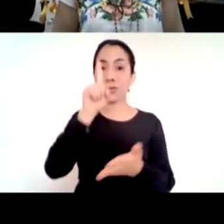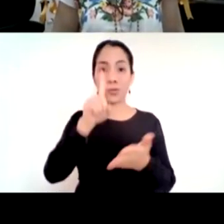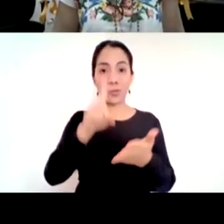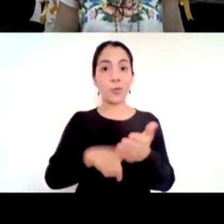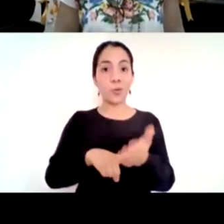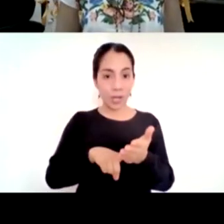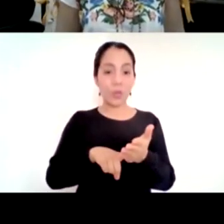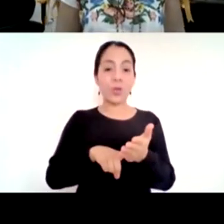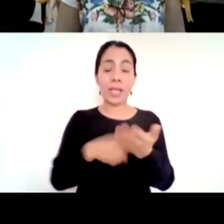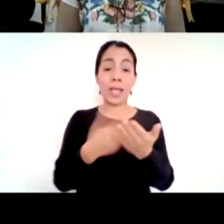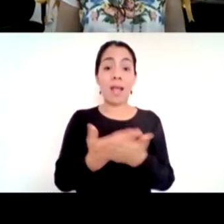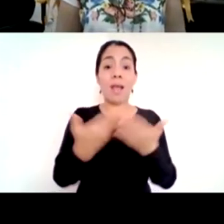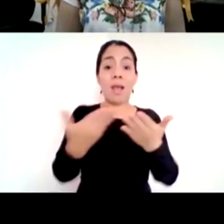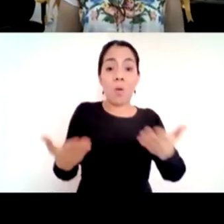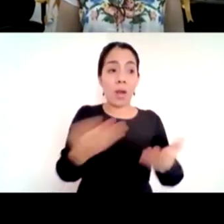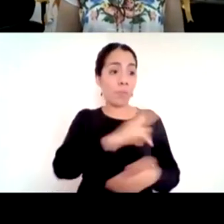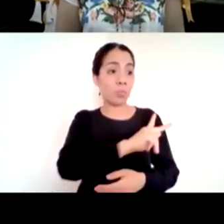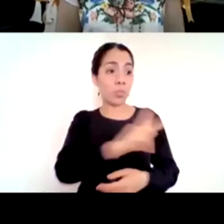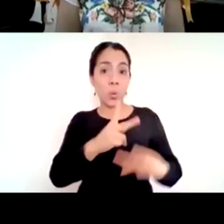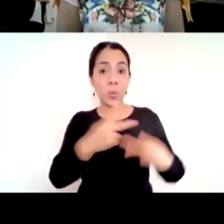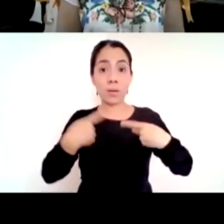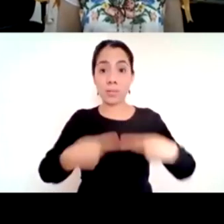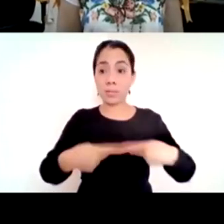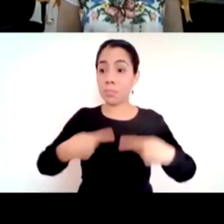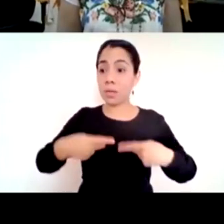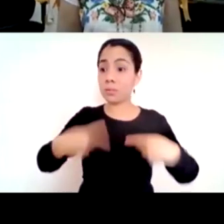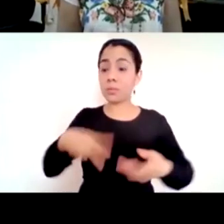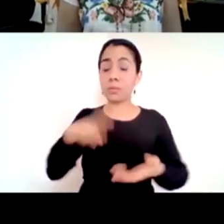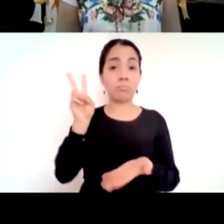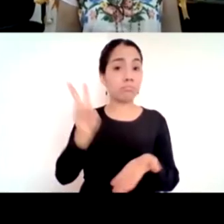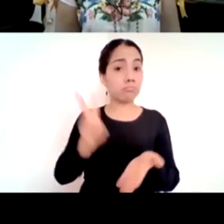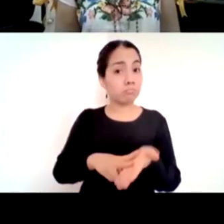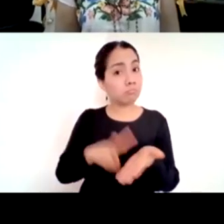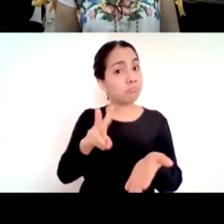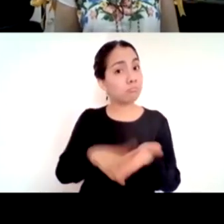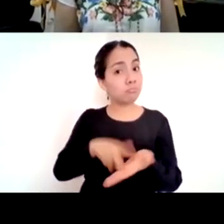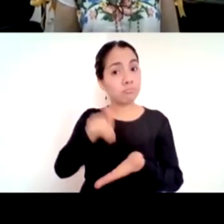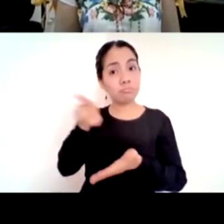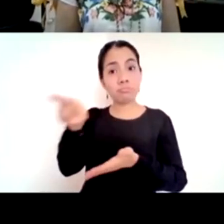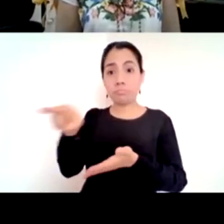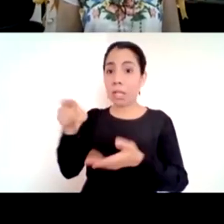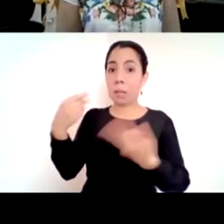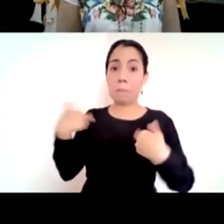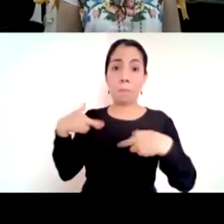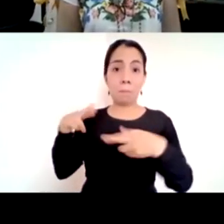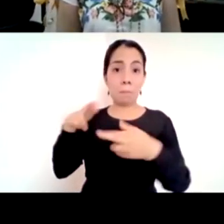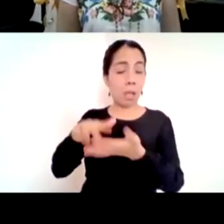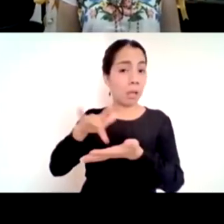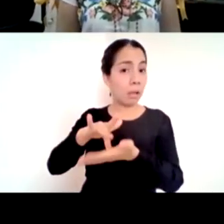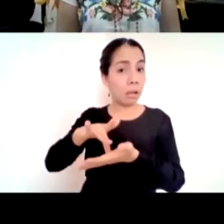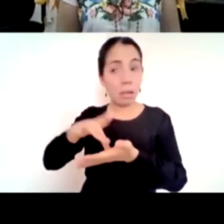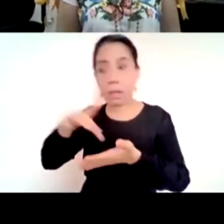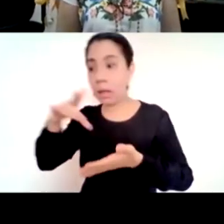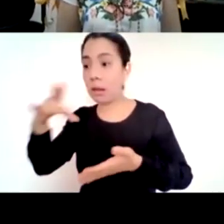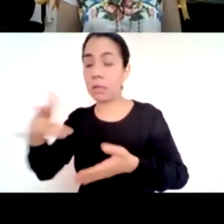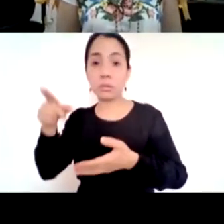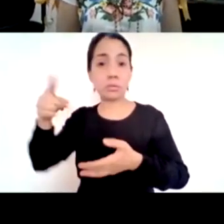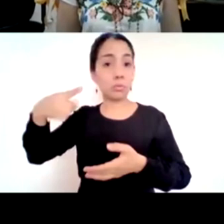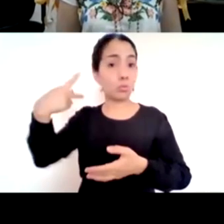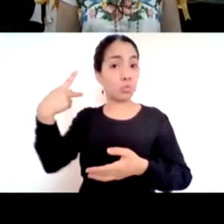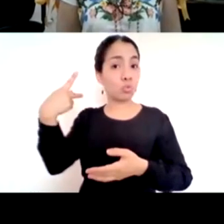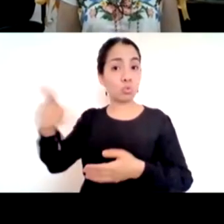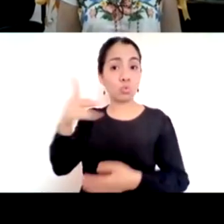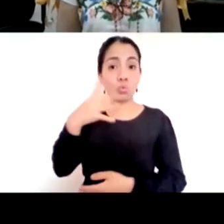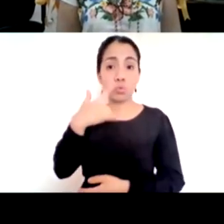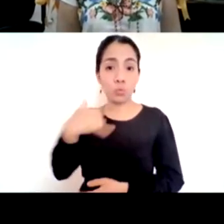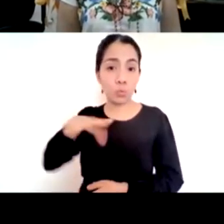se ha apreciado muchísimo el agradecimiento que le tiene toda la sociedad a los maestros este dos temas